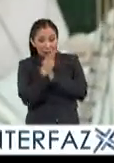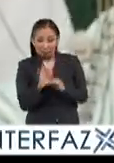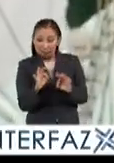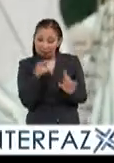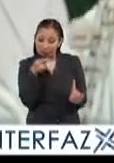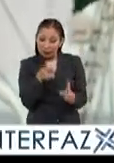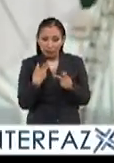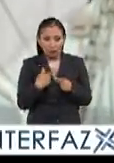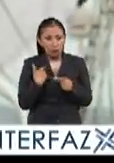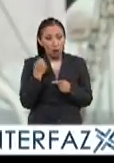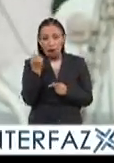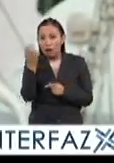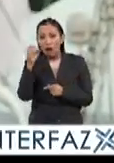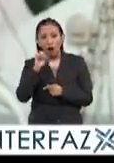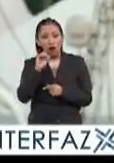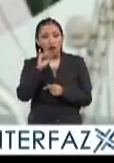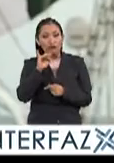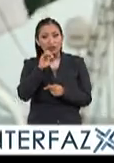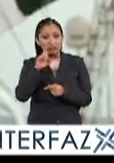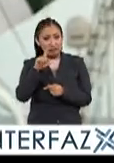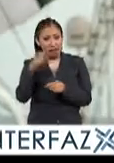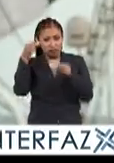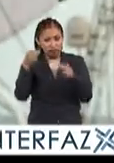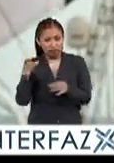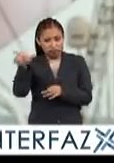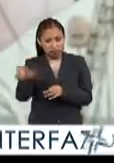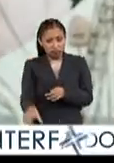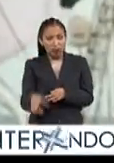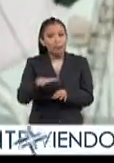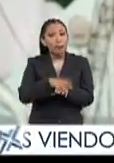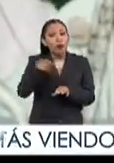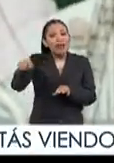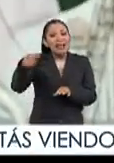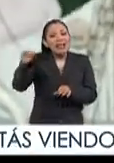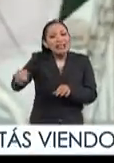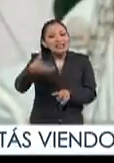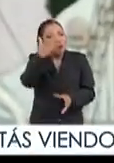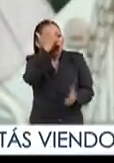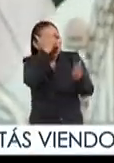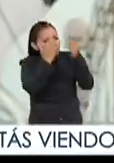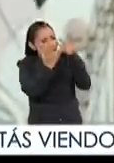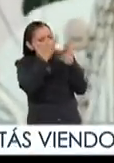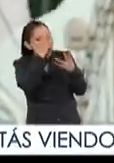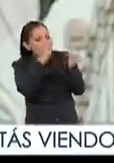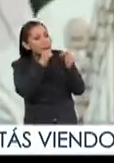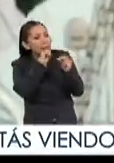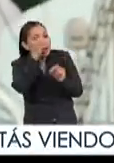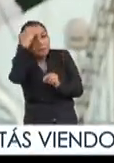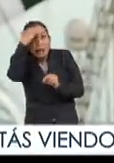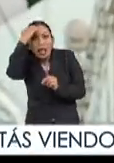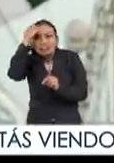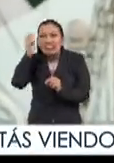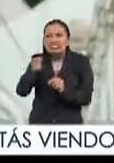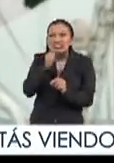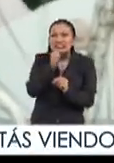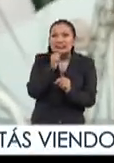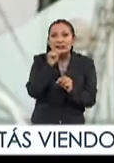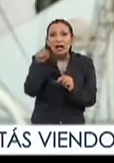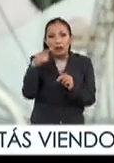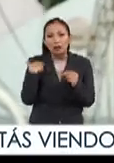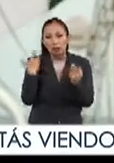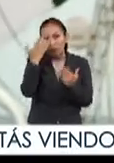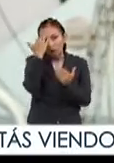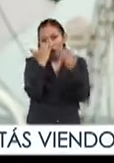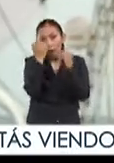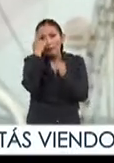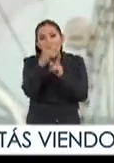cualquier persona en cualquier oficial también porque es aquello que te va dando el conocimiento además de la experiencia es lo que te da